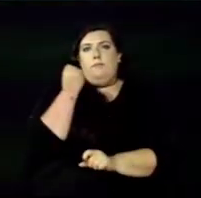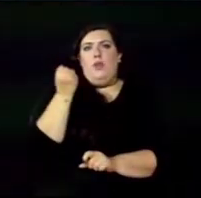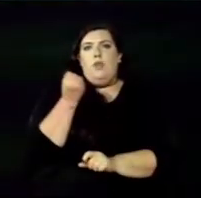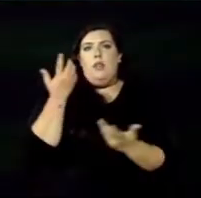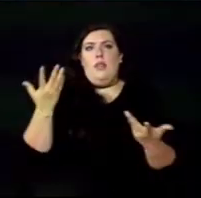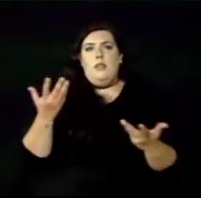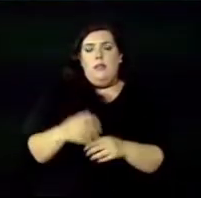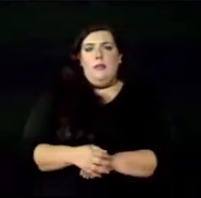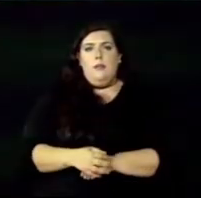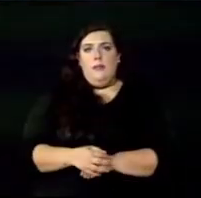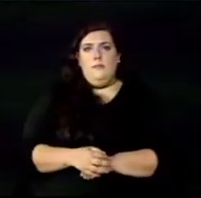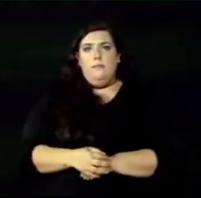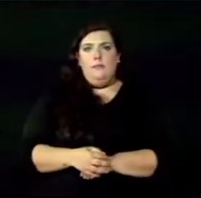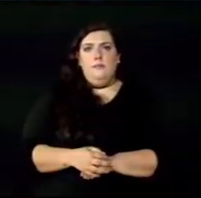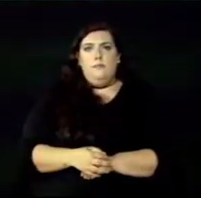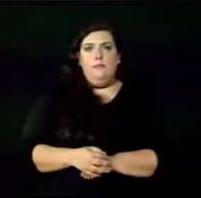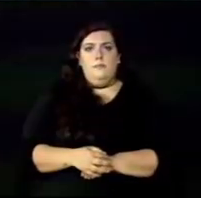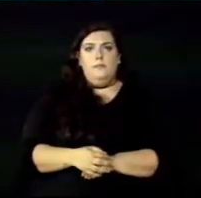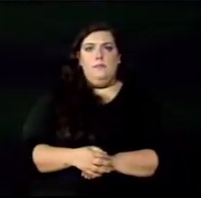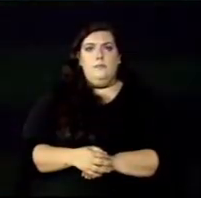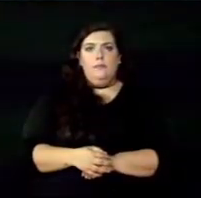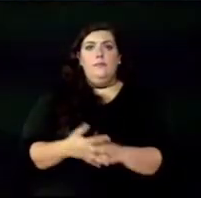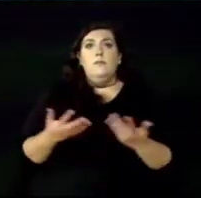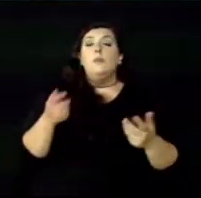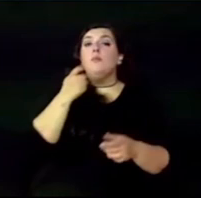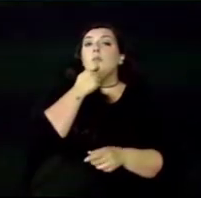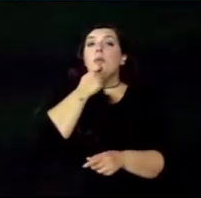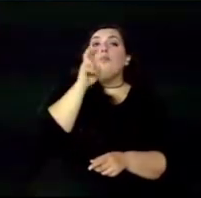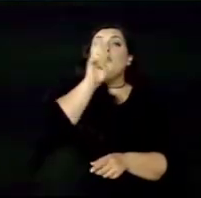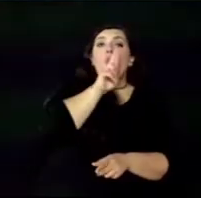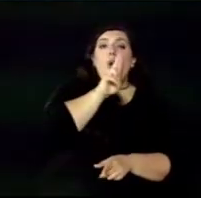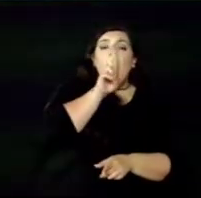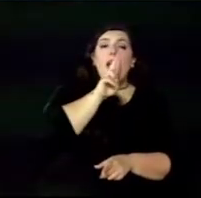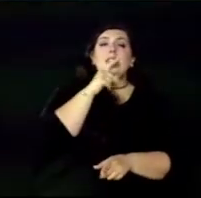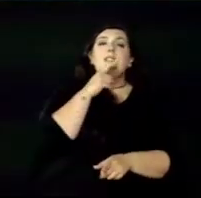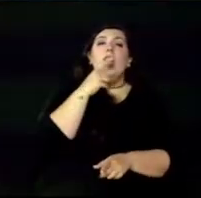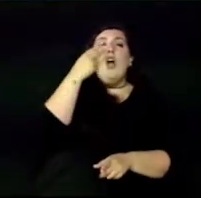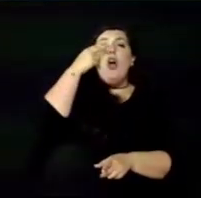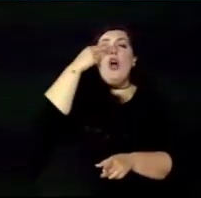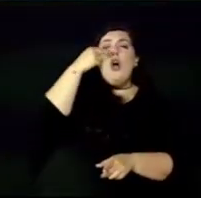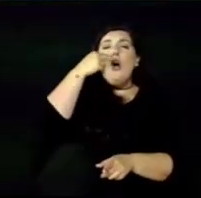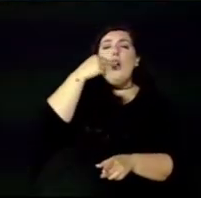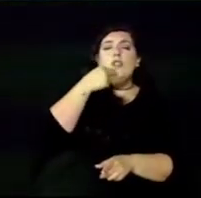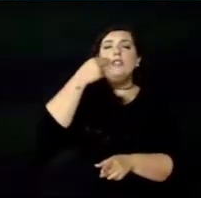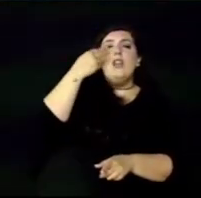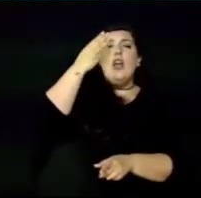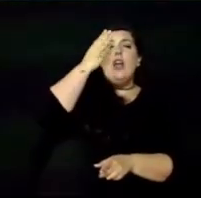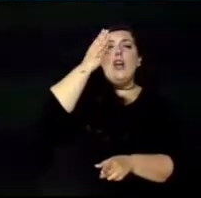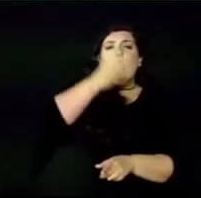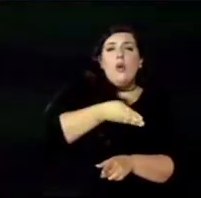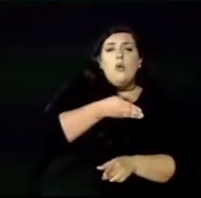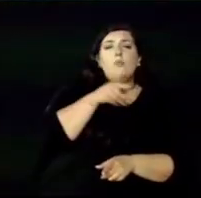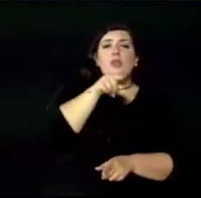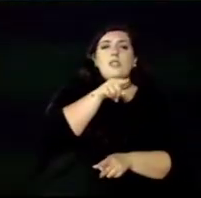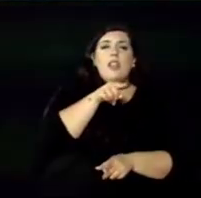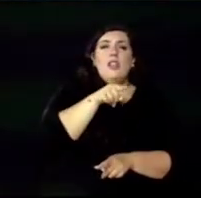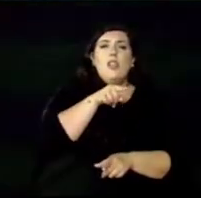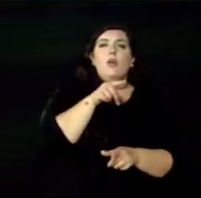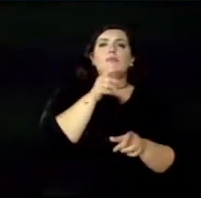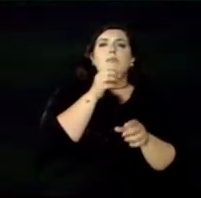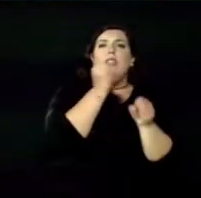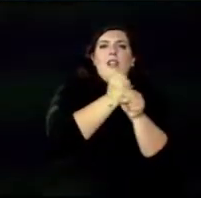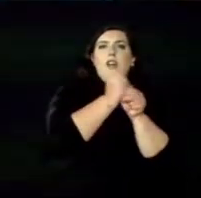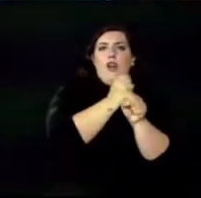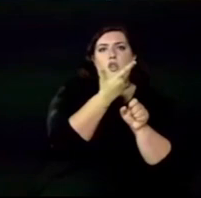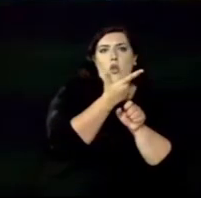desempleo que a las mujeres les afecta en un 11,8%, 3.7 puntos más que a los hombres.